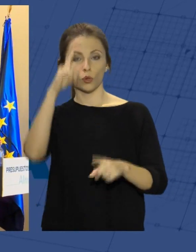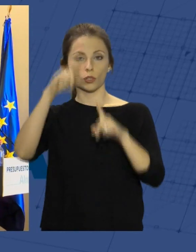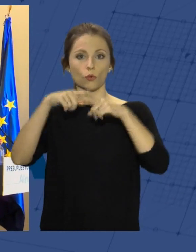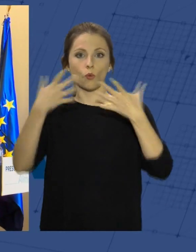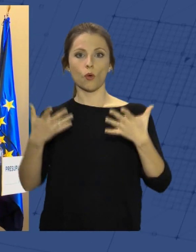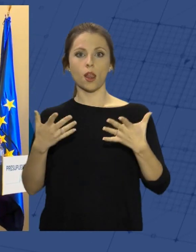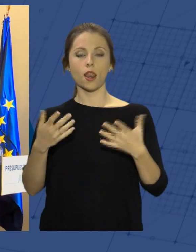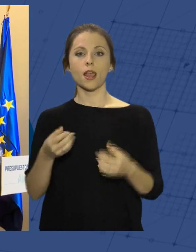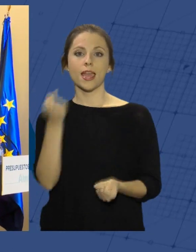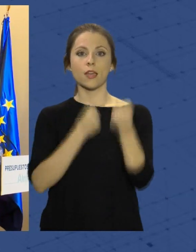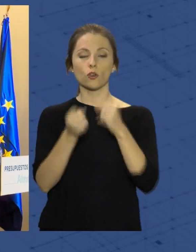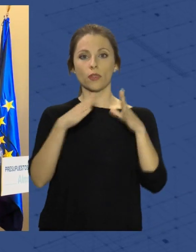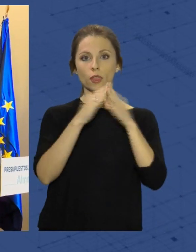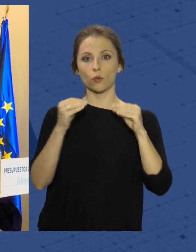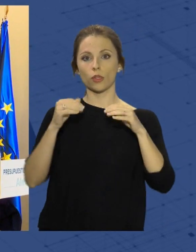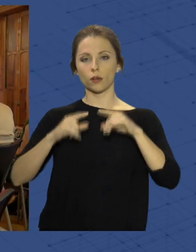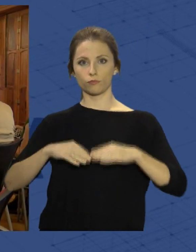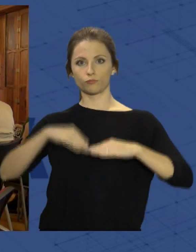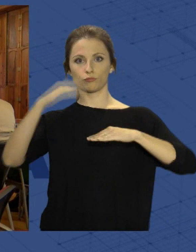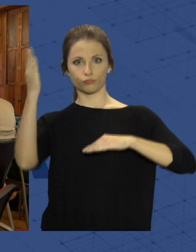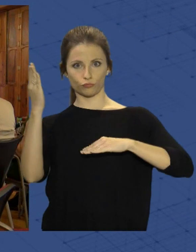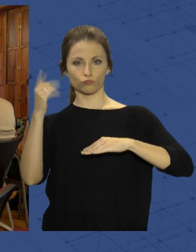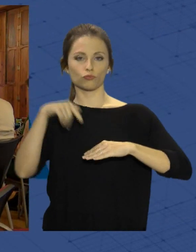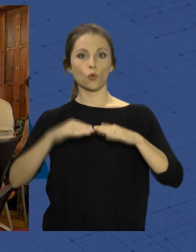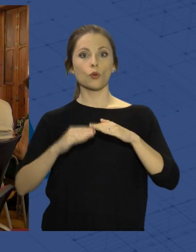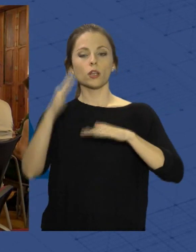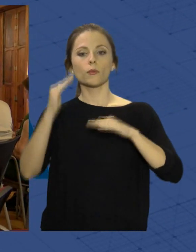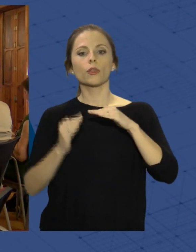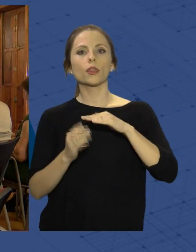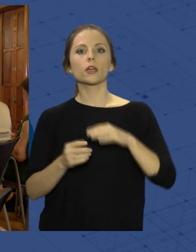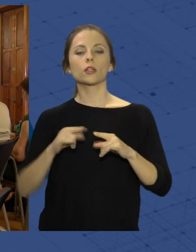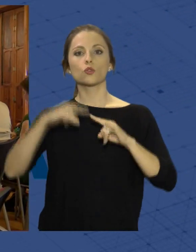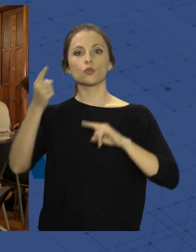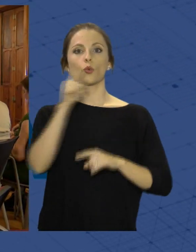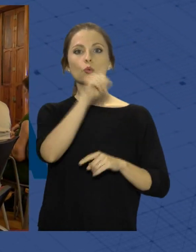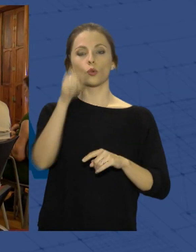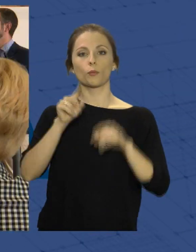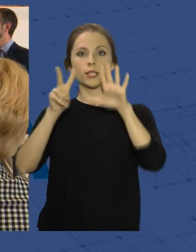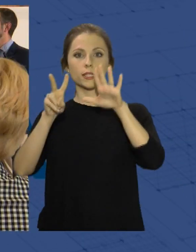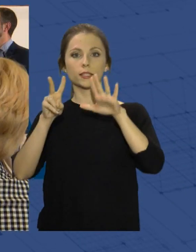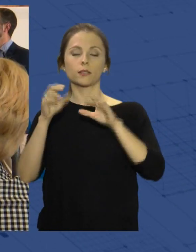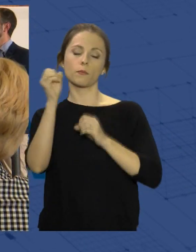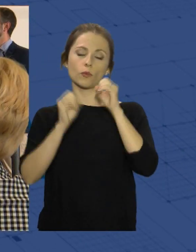crezca un 1,9% el próximo año, un crecimiento ligeramente superior al 1,7% previsto por España.